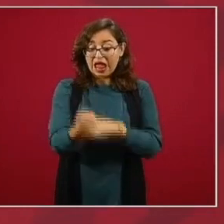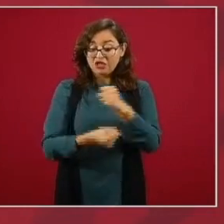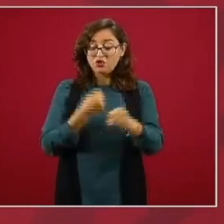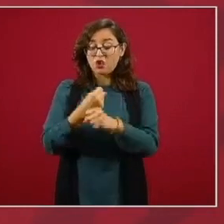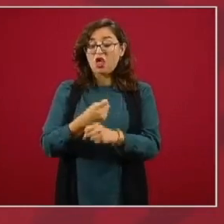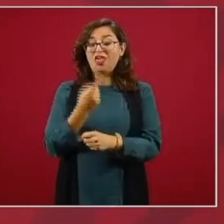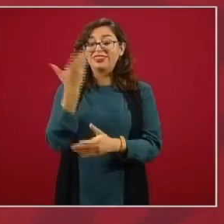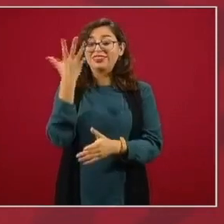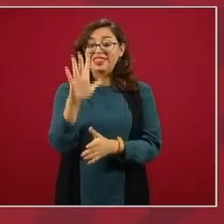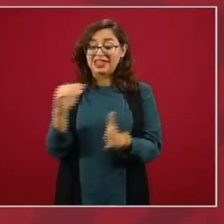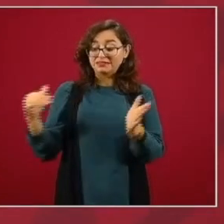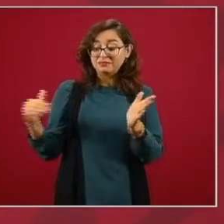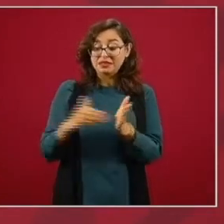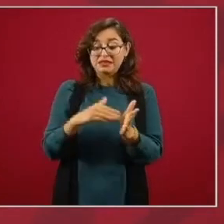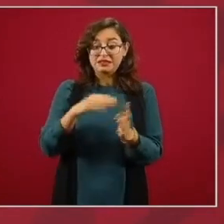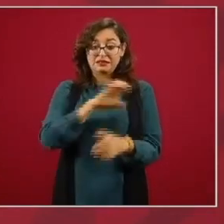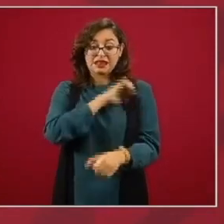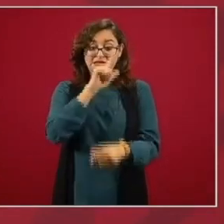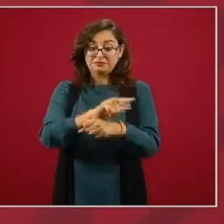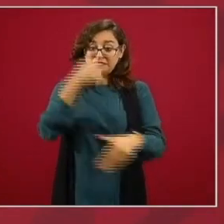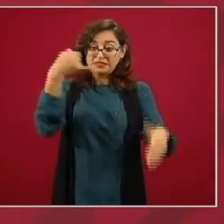aumenta a 20 mil